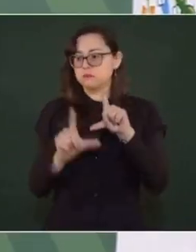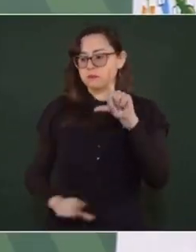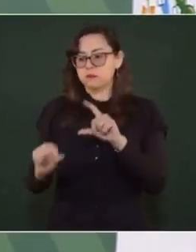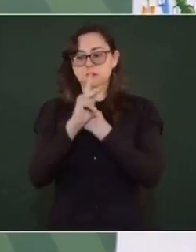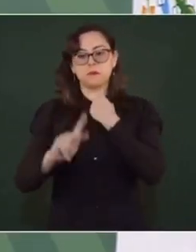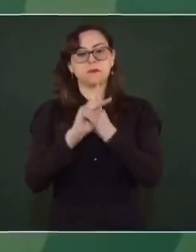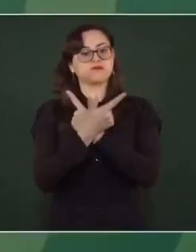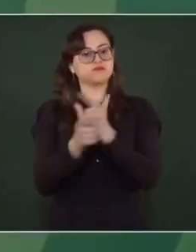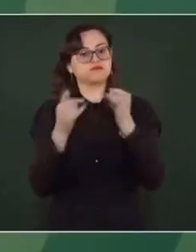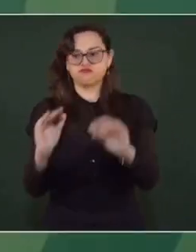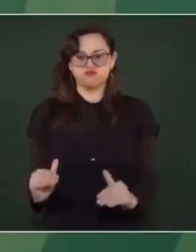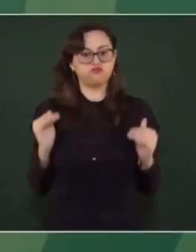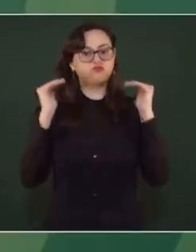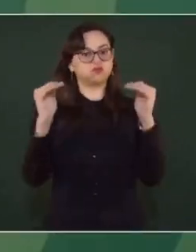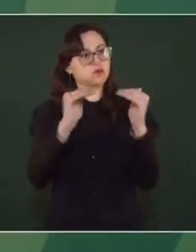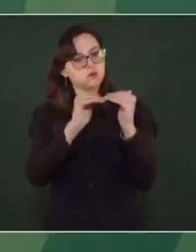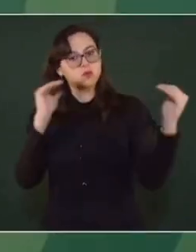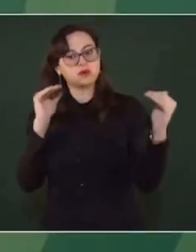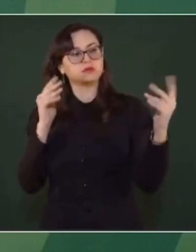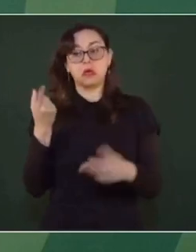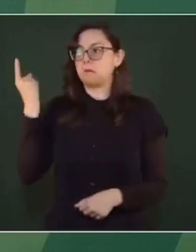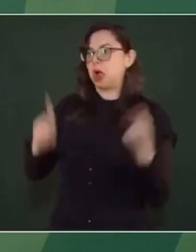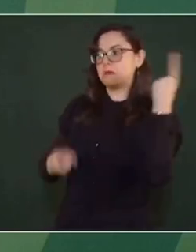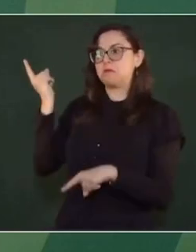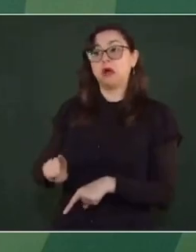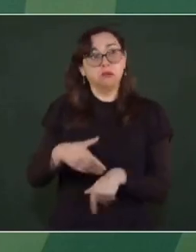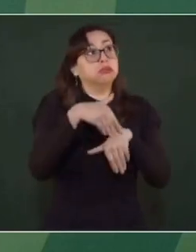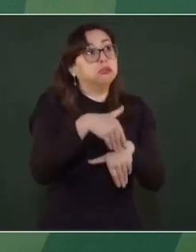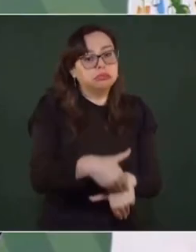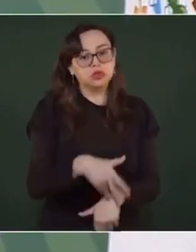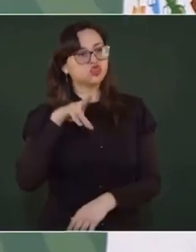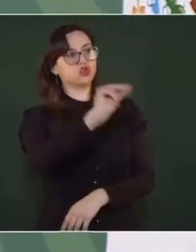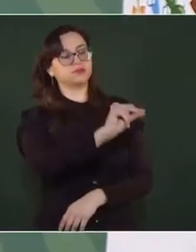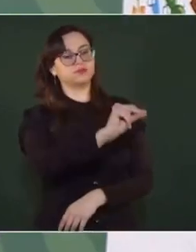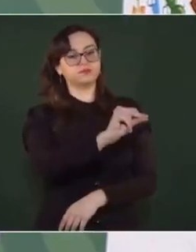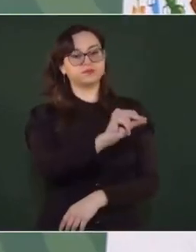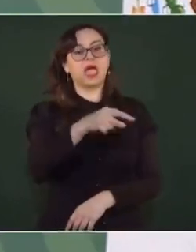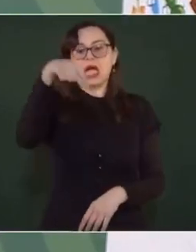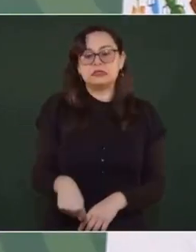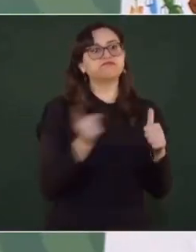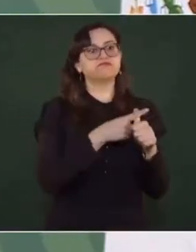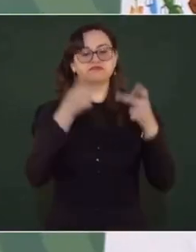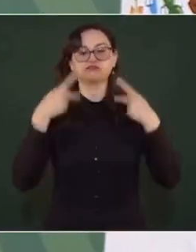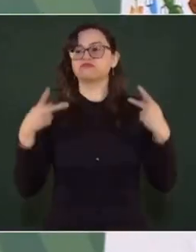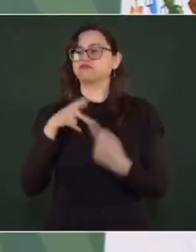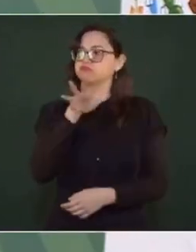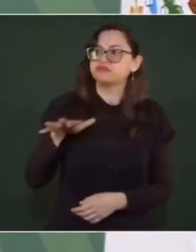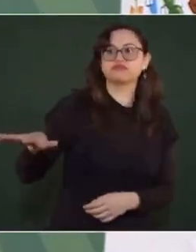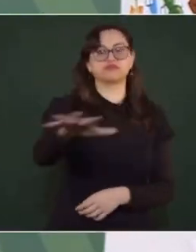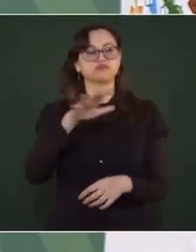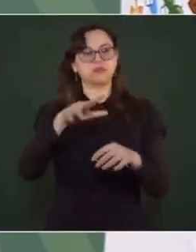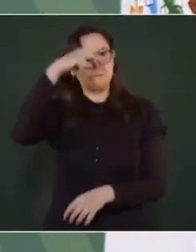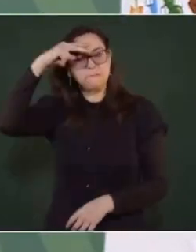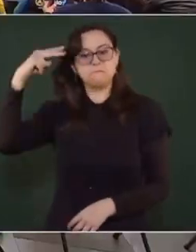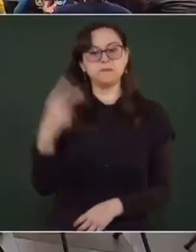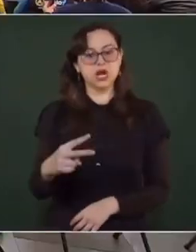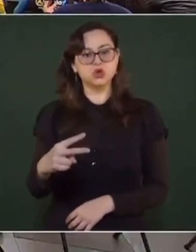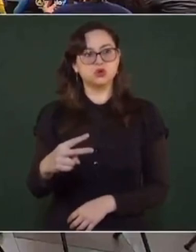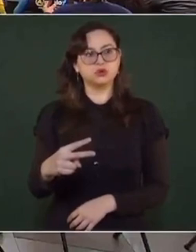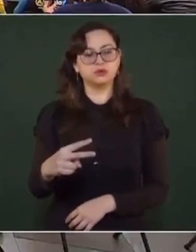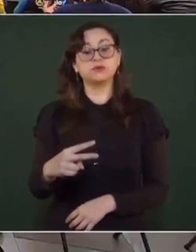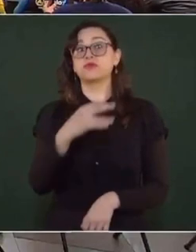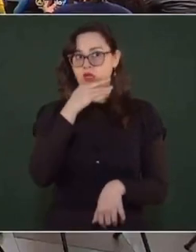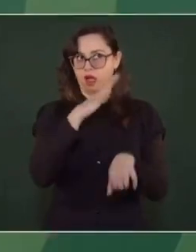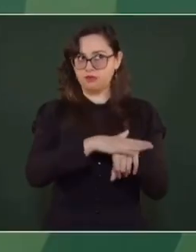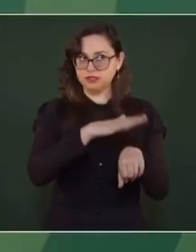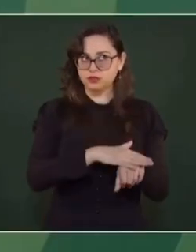un país libre, independiente, soberano. Nosotros no recibimos órdenes de nadie. Aquí manda el pueblo de México. Entonces, eso también quería